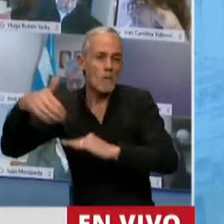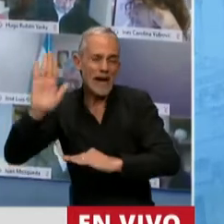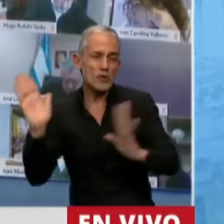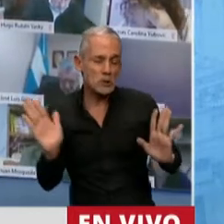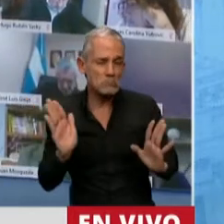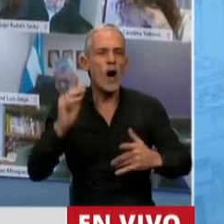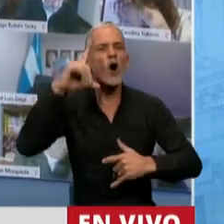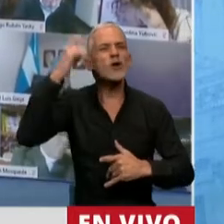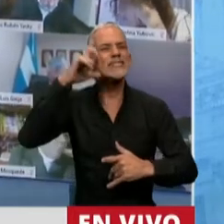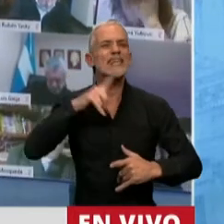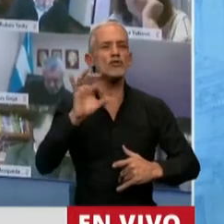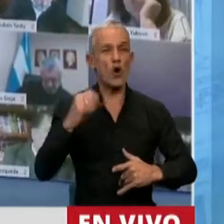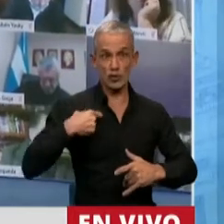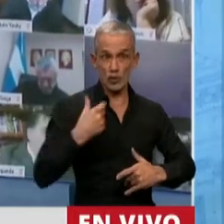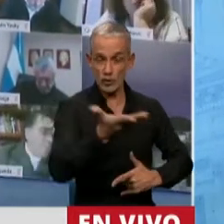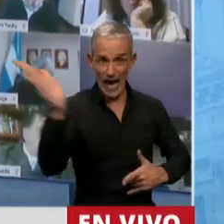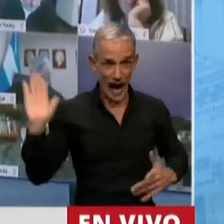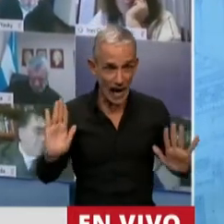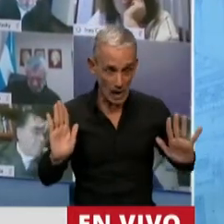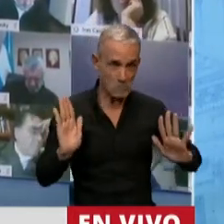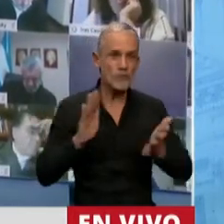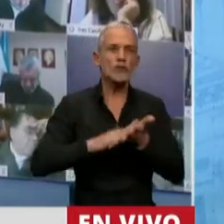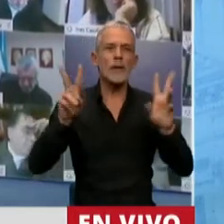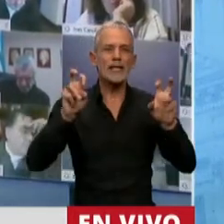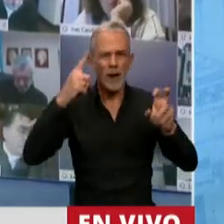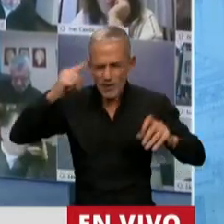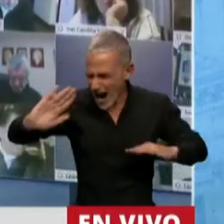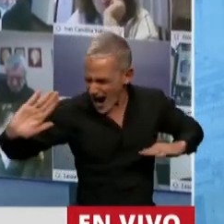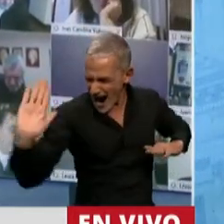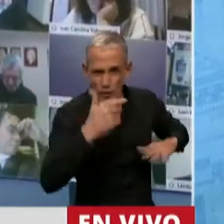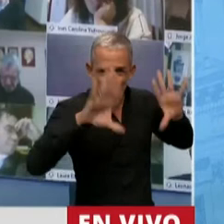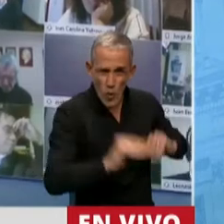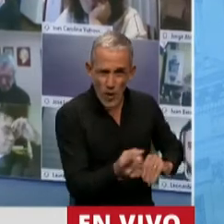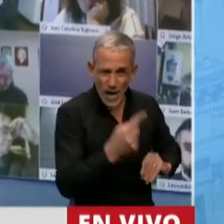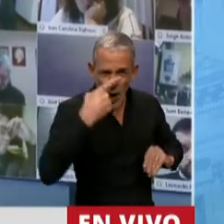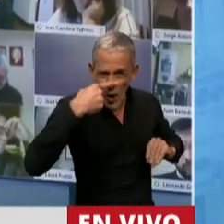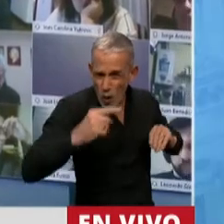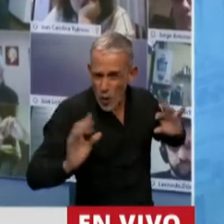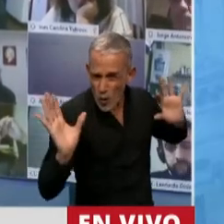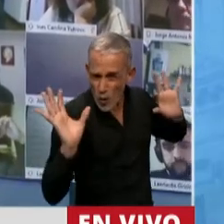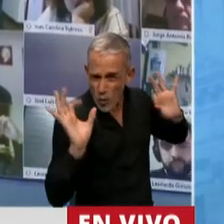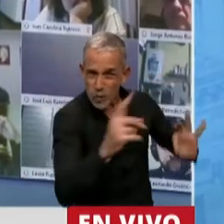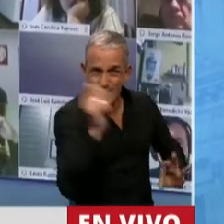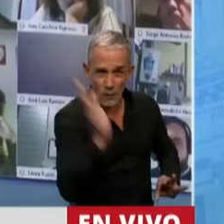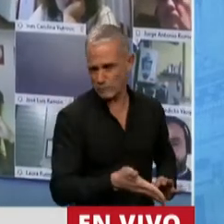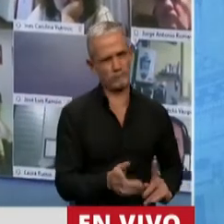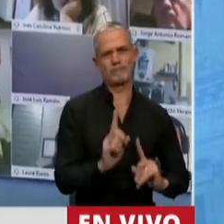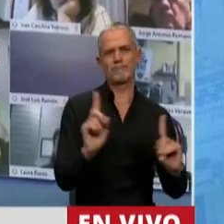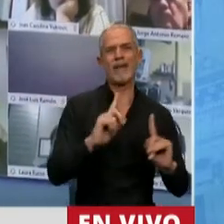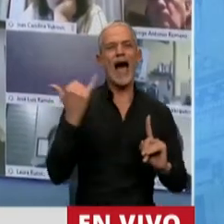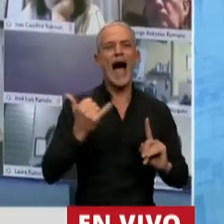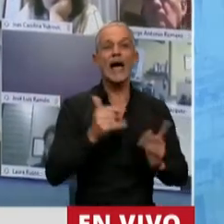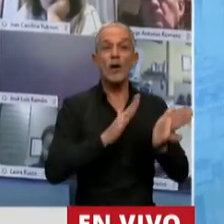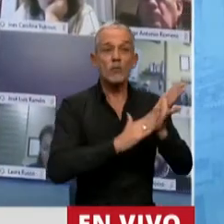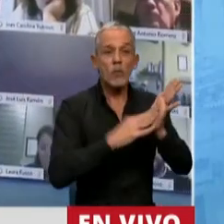uno habla del consenso social de una sociedad con respecto a un tema, no es que toda la sociedad, hasta el último de sus miembros, está de acuerdo. Hay una